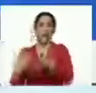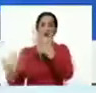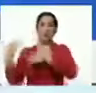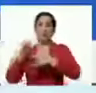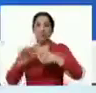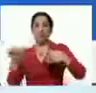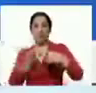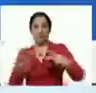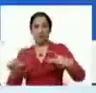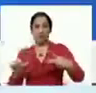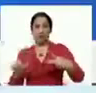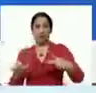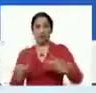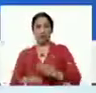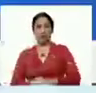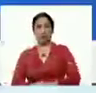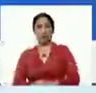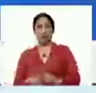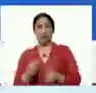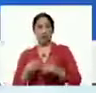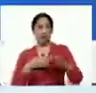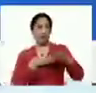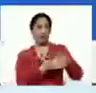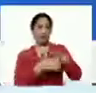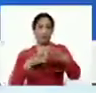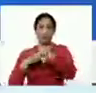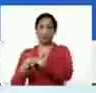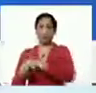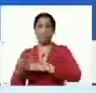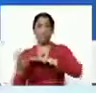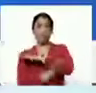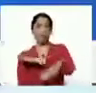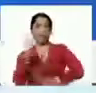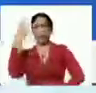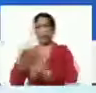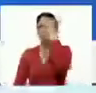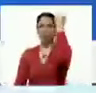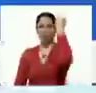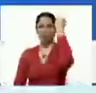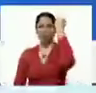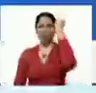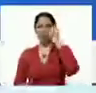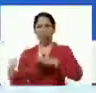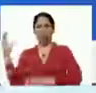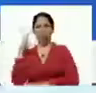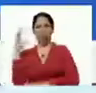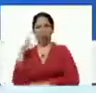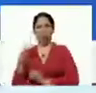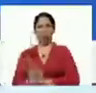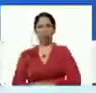Pasaron la frontera huyendo de Colombia, huyendo de Colombia.